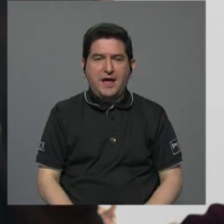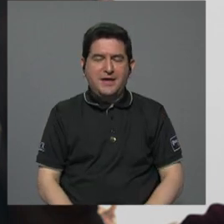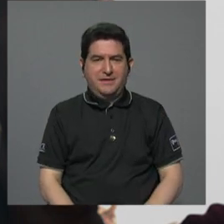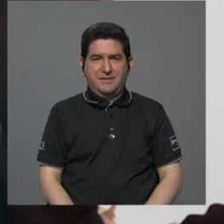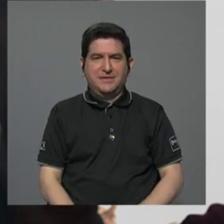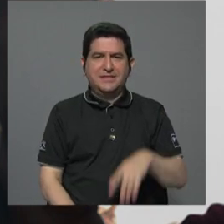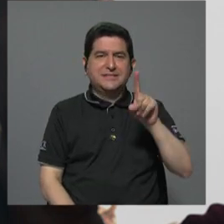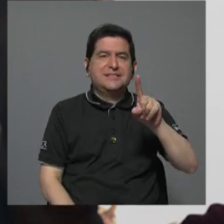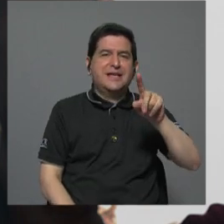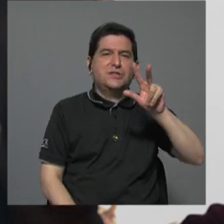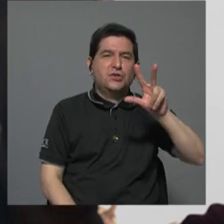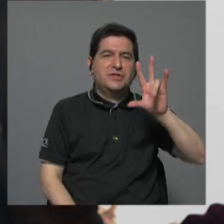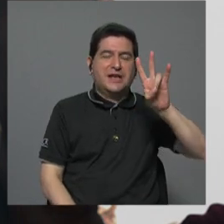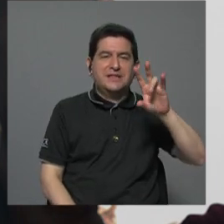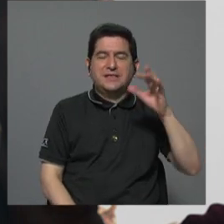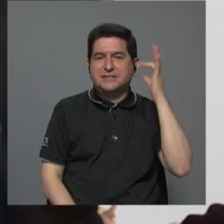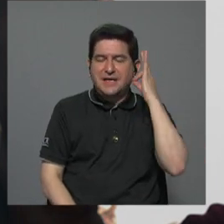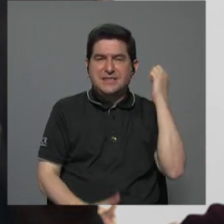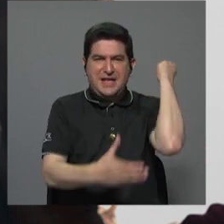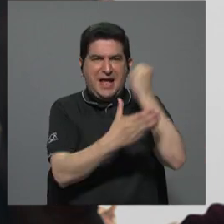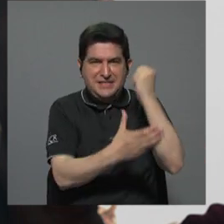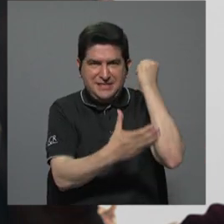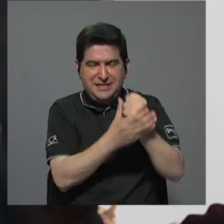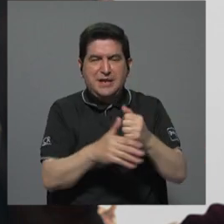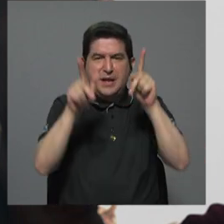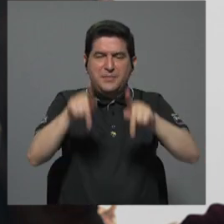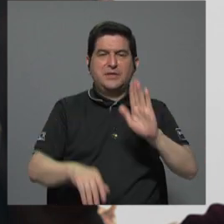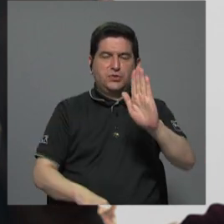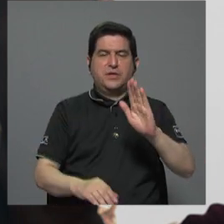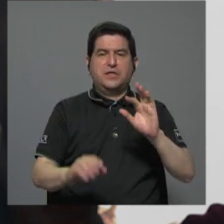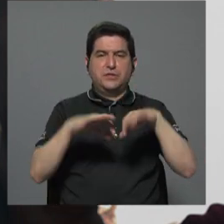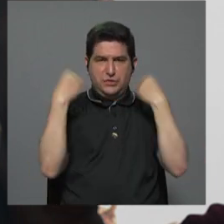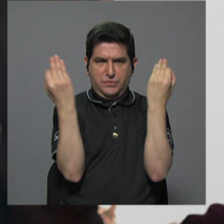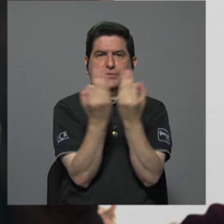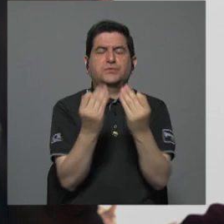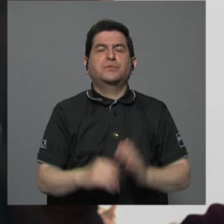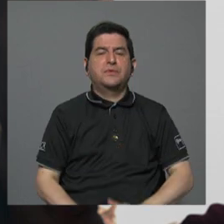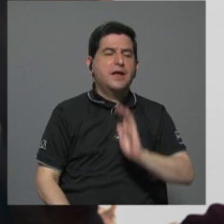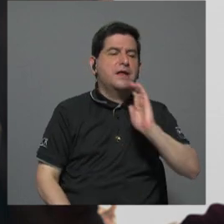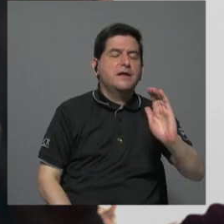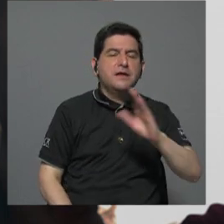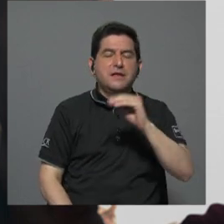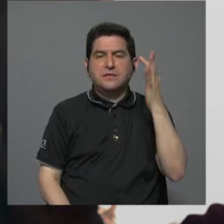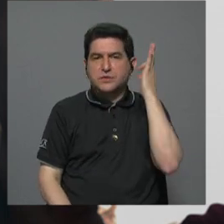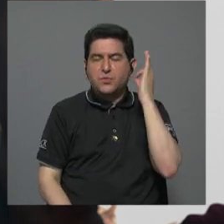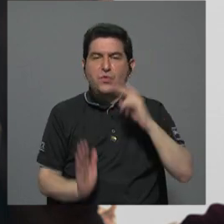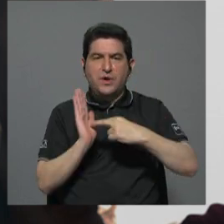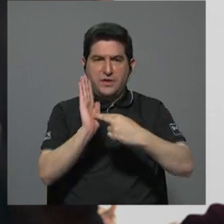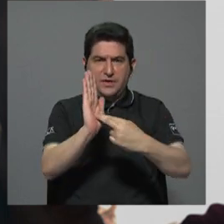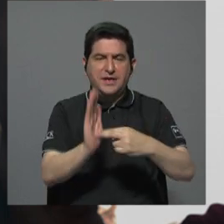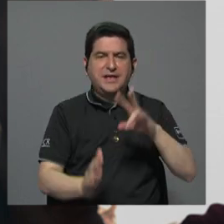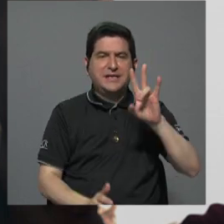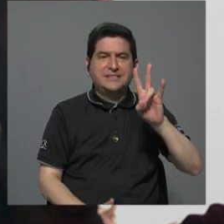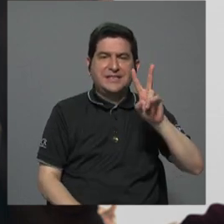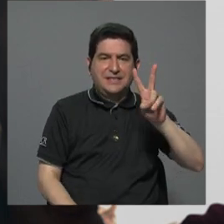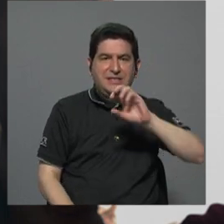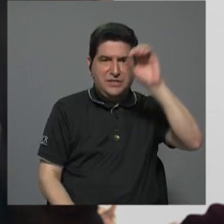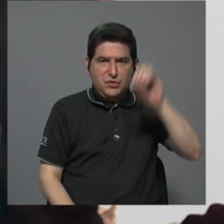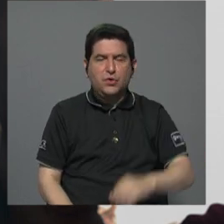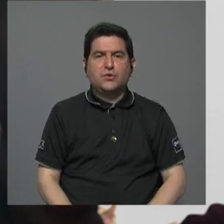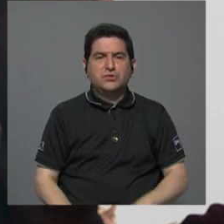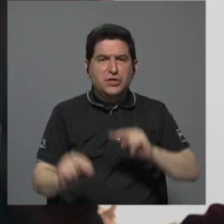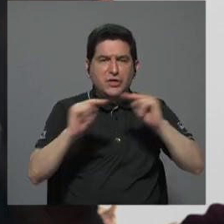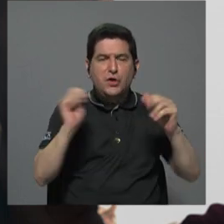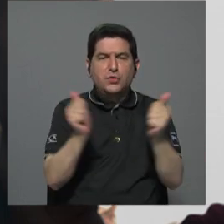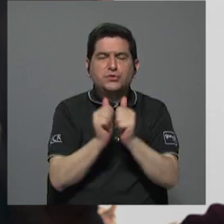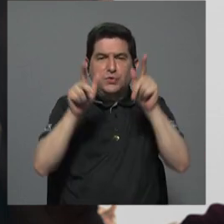137 mujeres asesinadas por miembros de su familia. Las niñas y las mujeres representan el 72% de la trata de